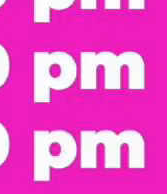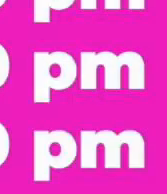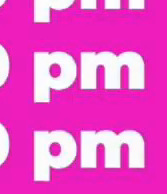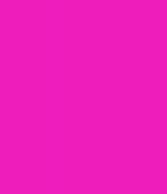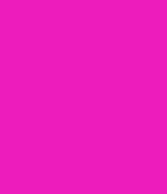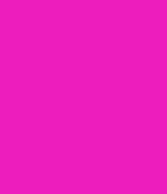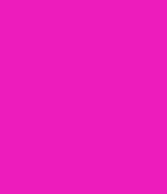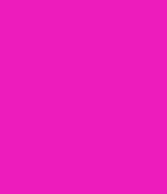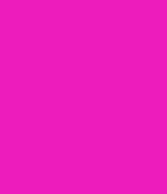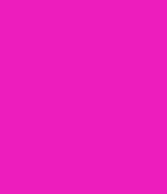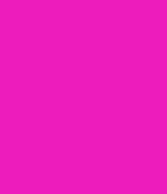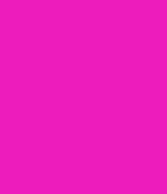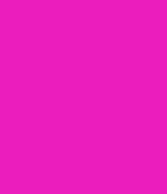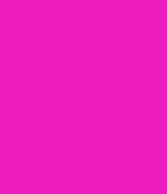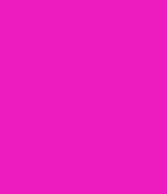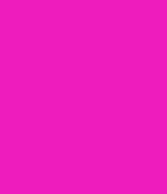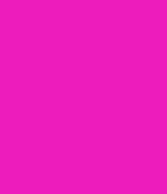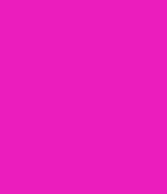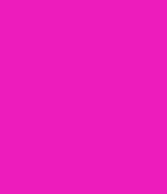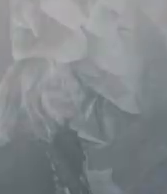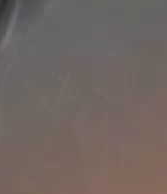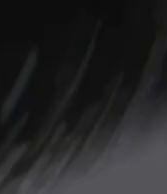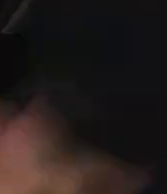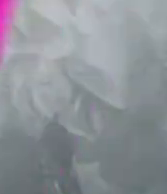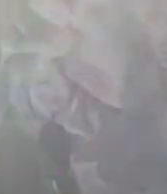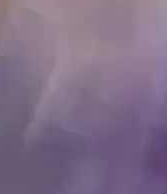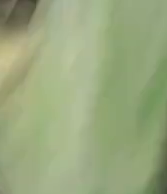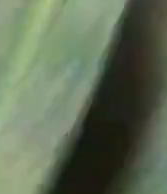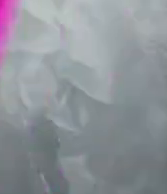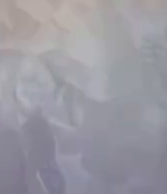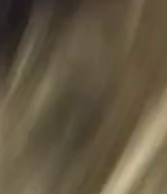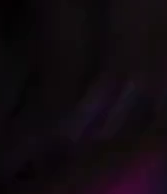Y jueves 10 de la noche Tenter Sobre Quieres Tenter